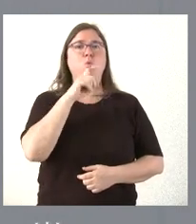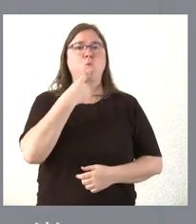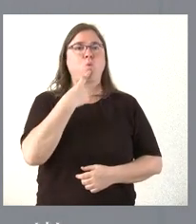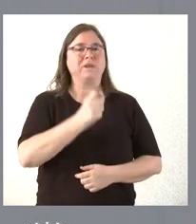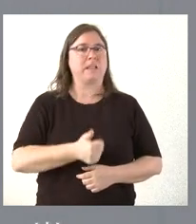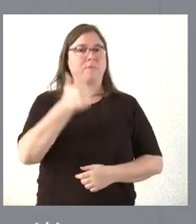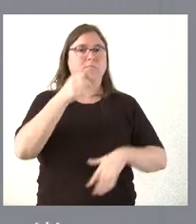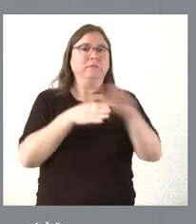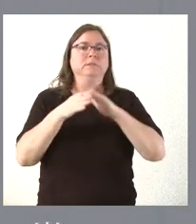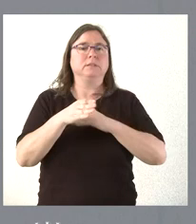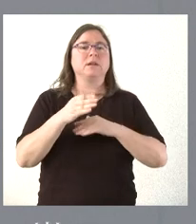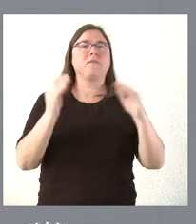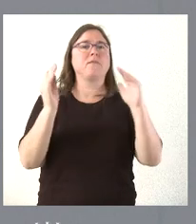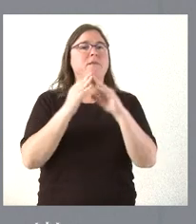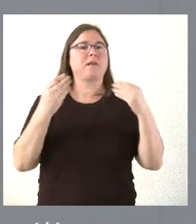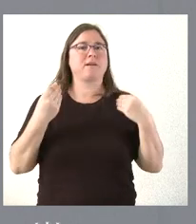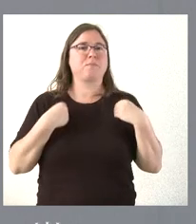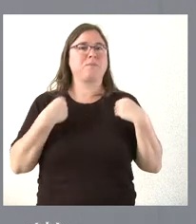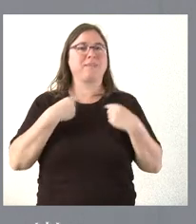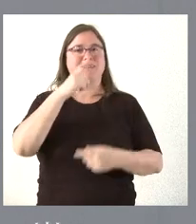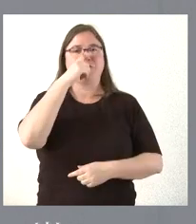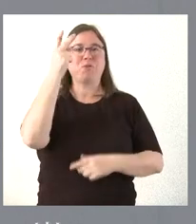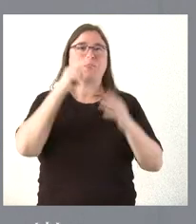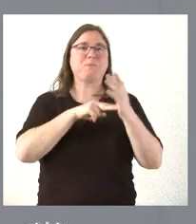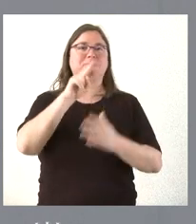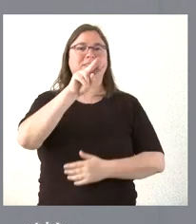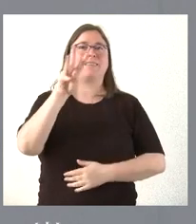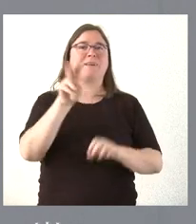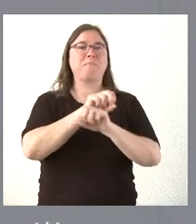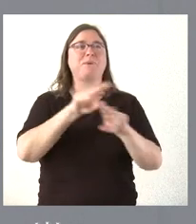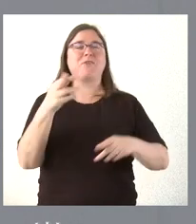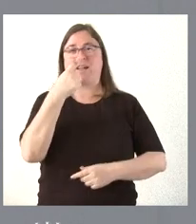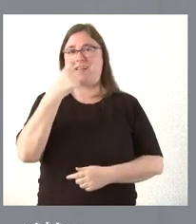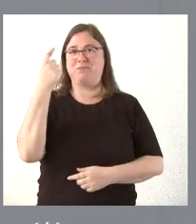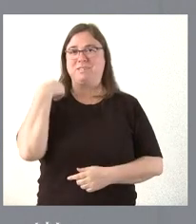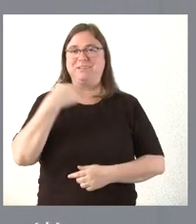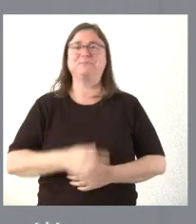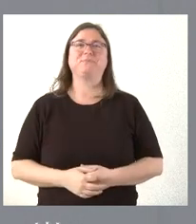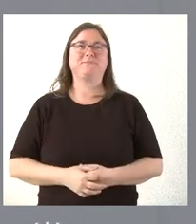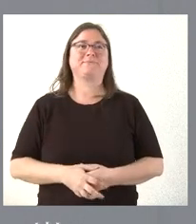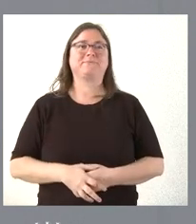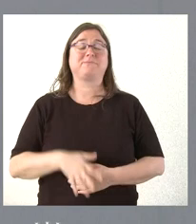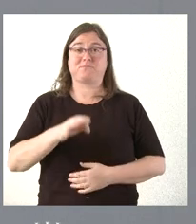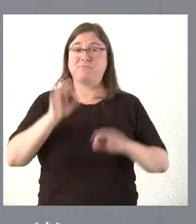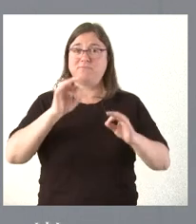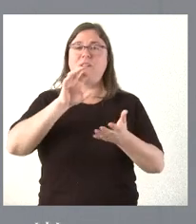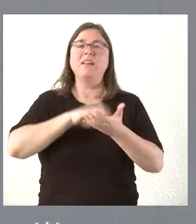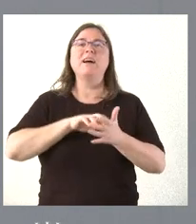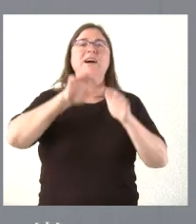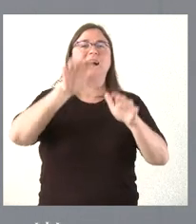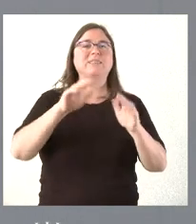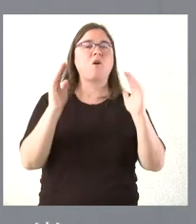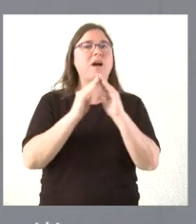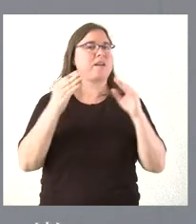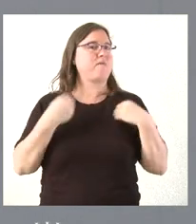acceder a una vivienda. Este año 2023 lo tienen más que lo que fue el año pasado y yo lo he reconocido. Y el hecho de que en Castilla y León sea más barata la